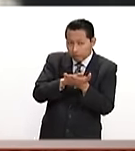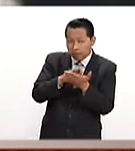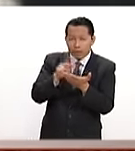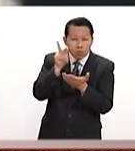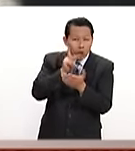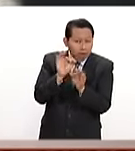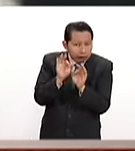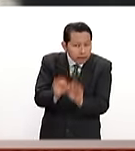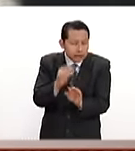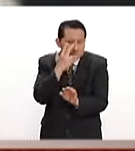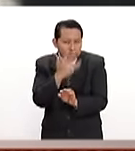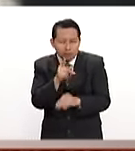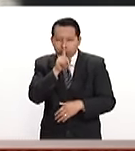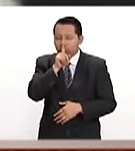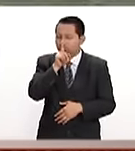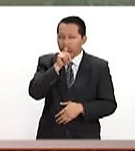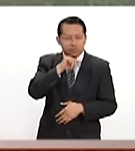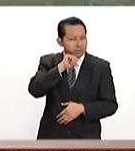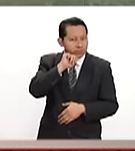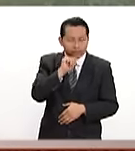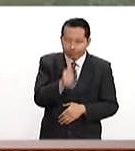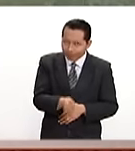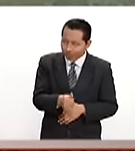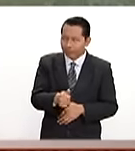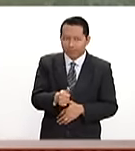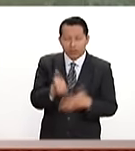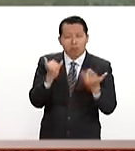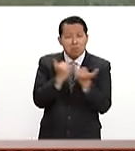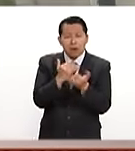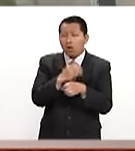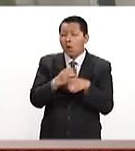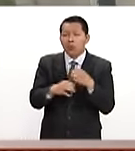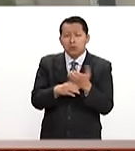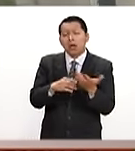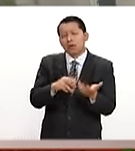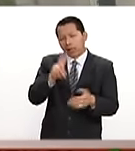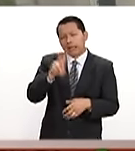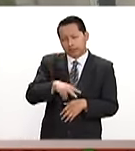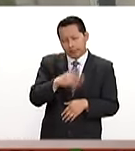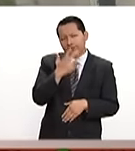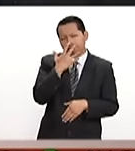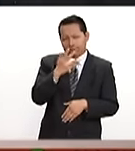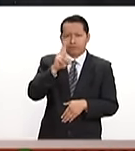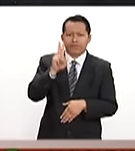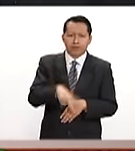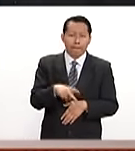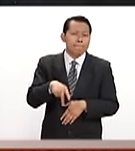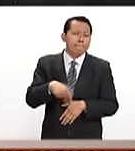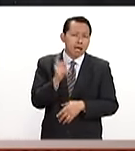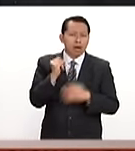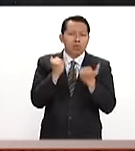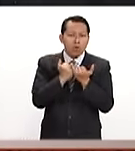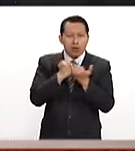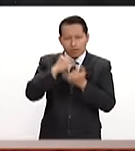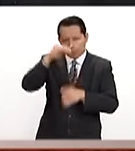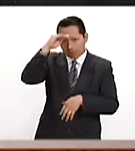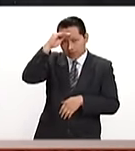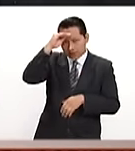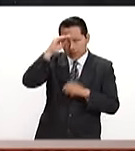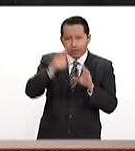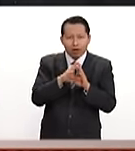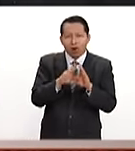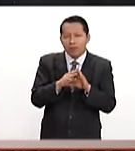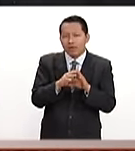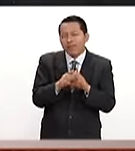análisis serios. Y por lo tanto, las cosas hay que tomarlas en serio, sí, pero también darles una dimensión de soporte